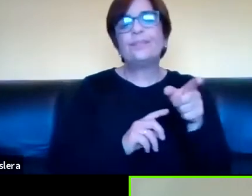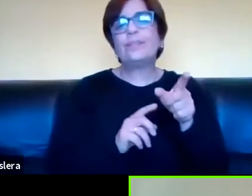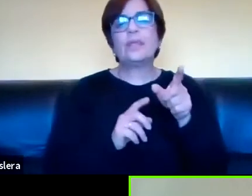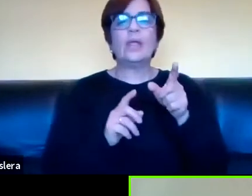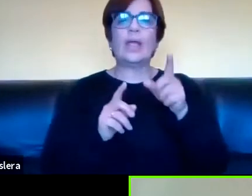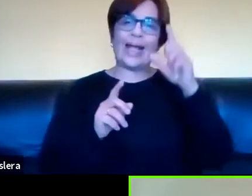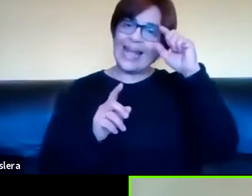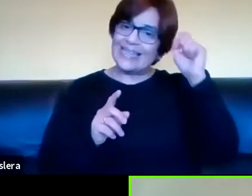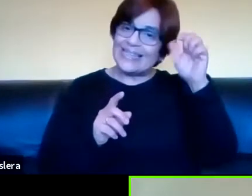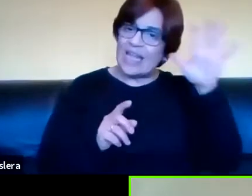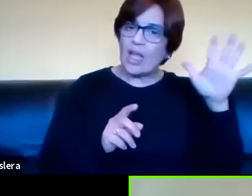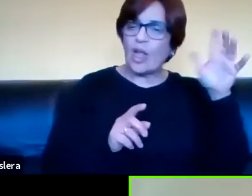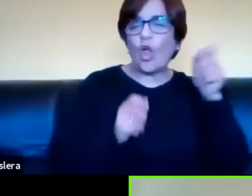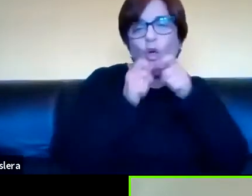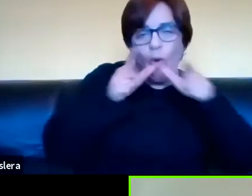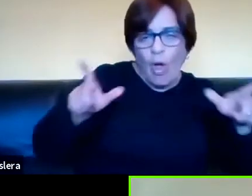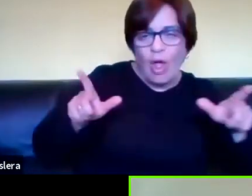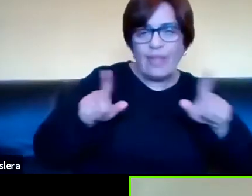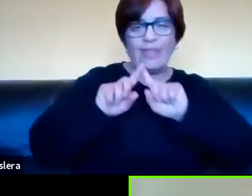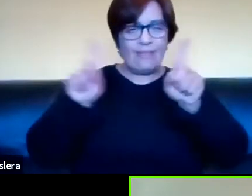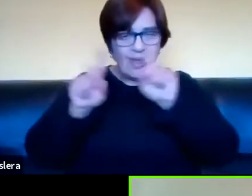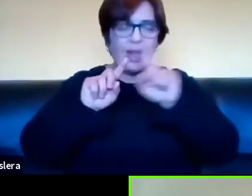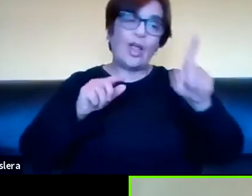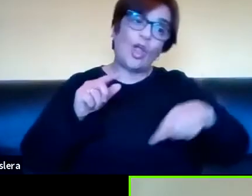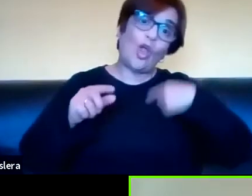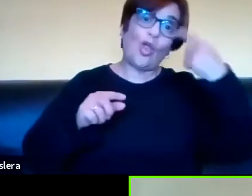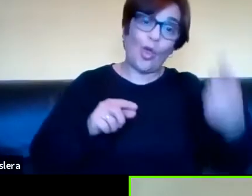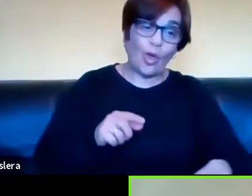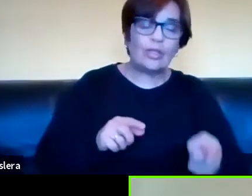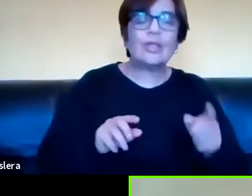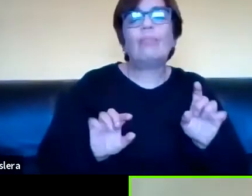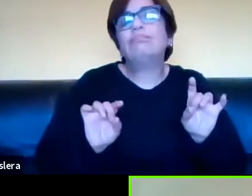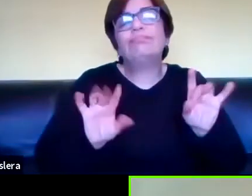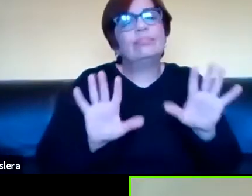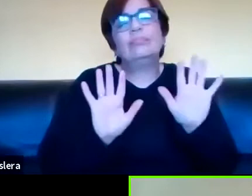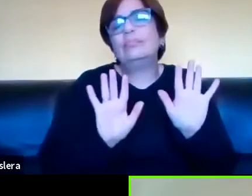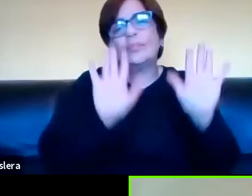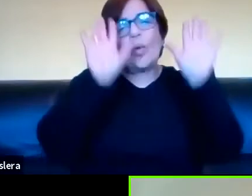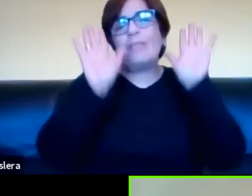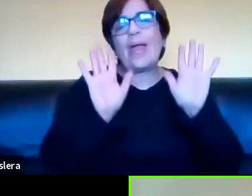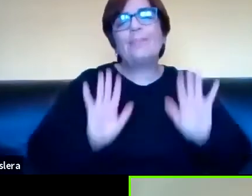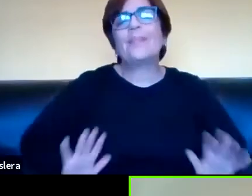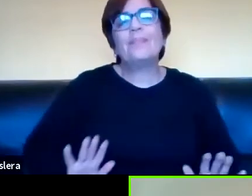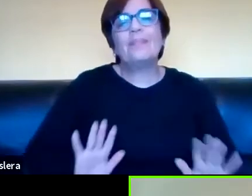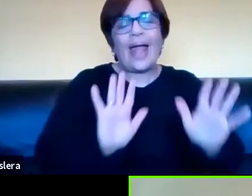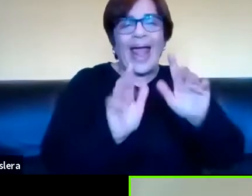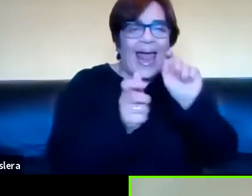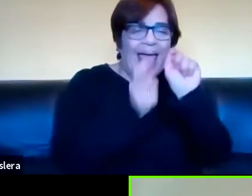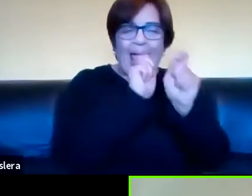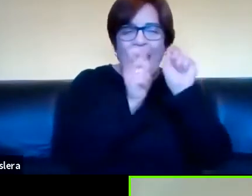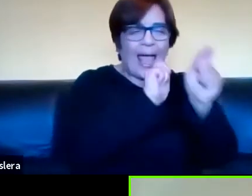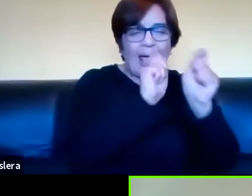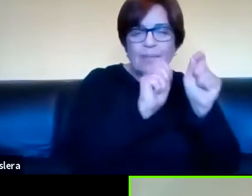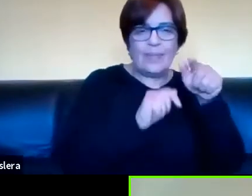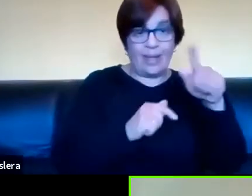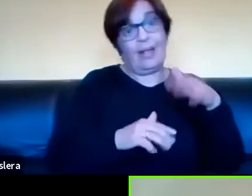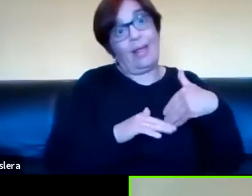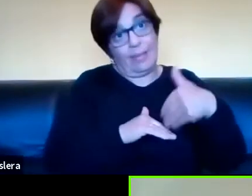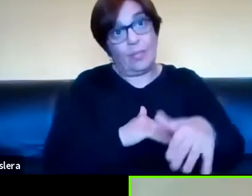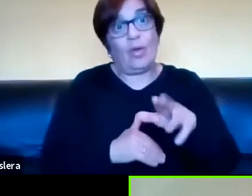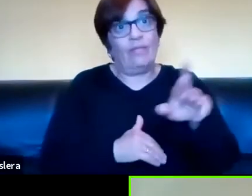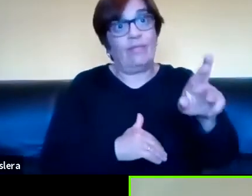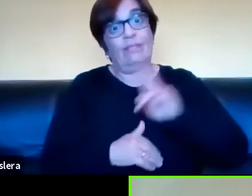nivel psicolingüístico y otras diferencias que son a nivel más de la tecnología y las posibilidades de manipulación que tienen efectos psicolingüísticos